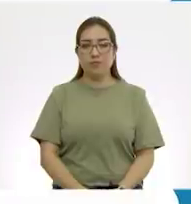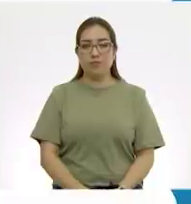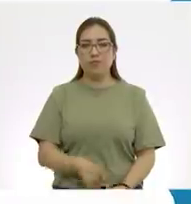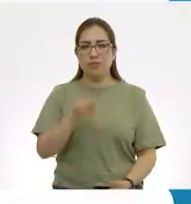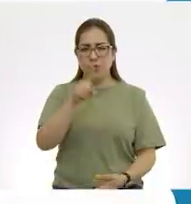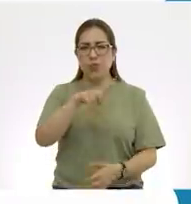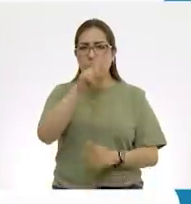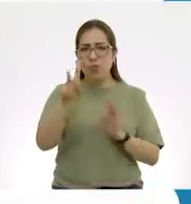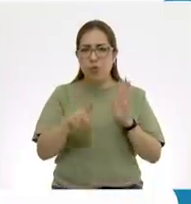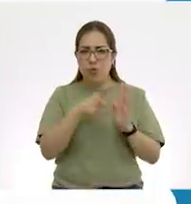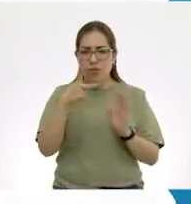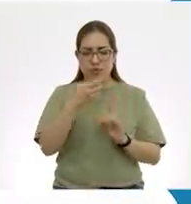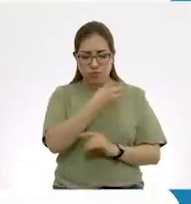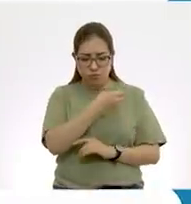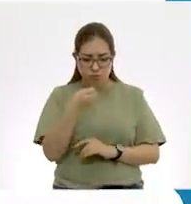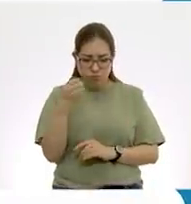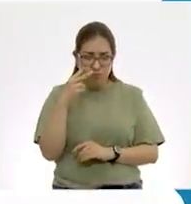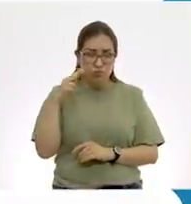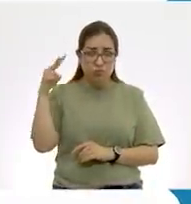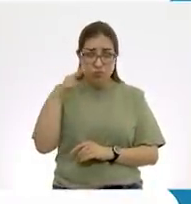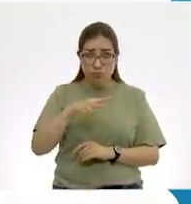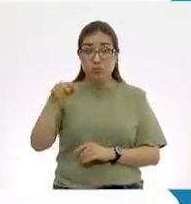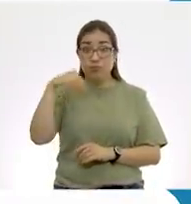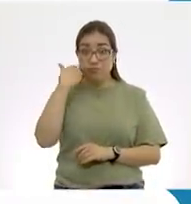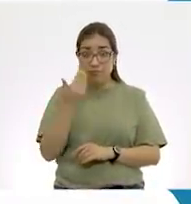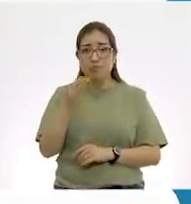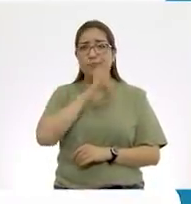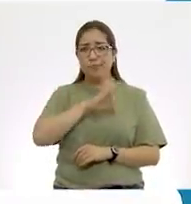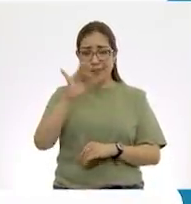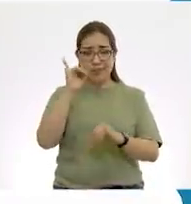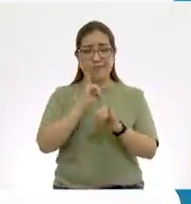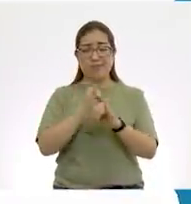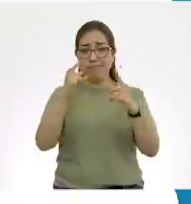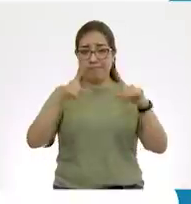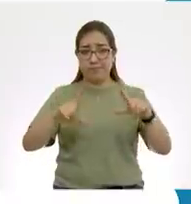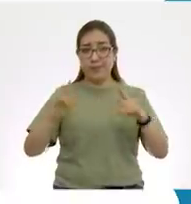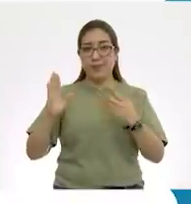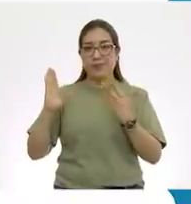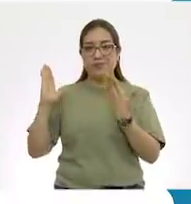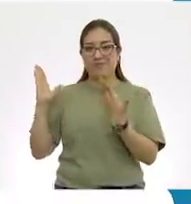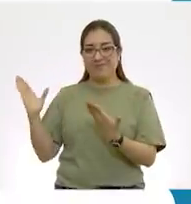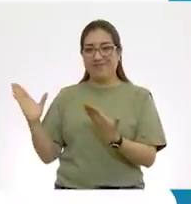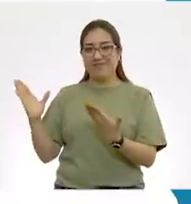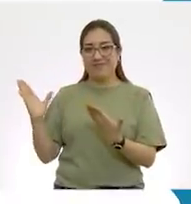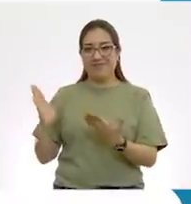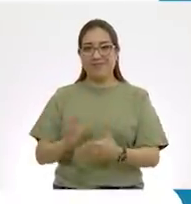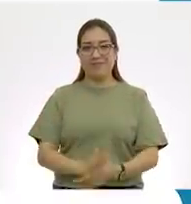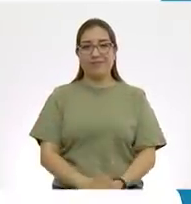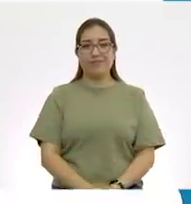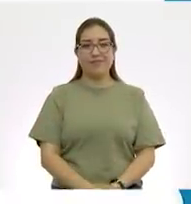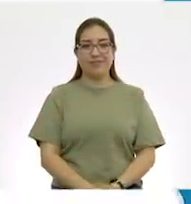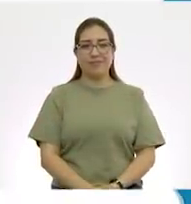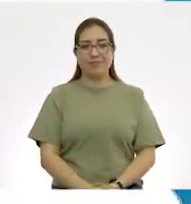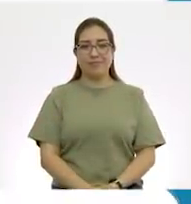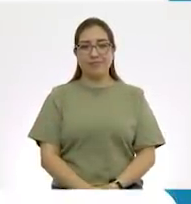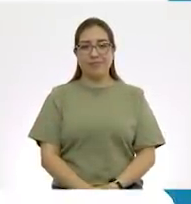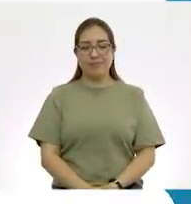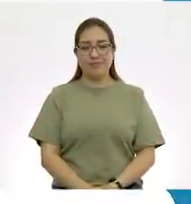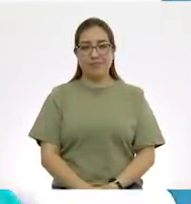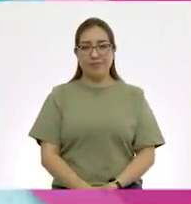Si quieres volver a ver los programas de Aprende en Casa, los puedes encontrar en la siguiente liga. Aprende en Casa.cep.gov